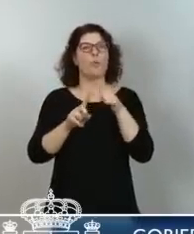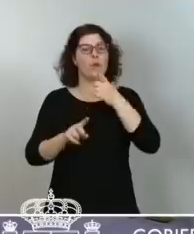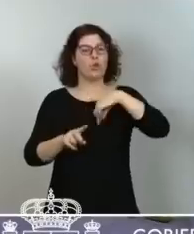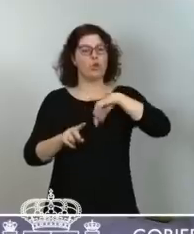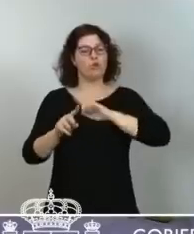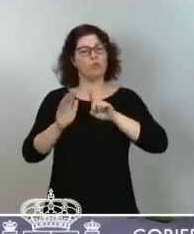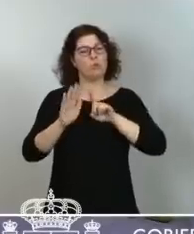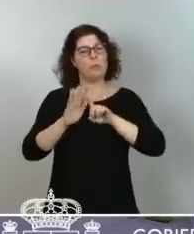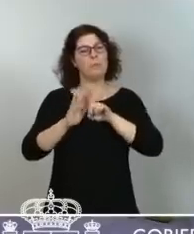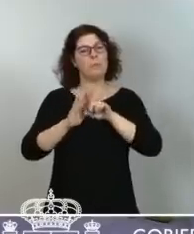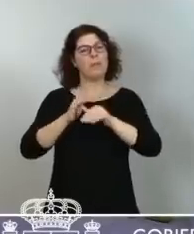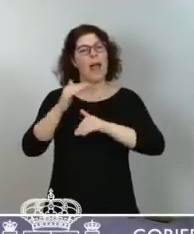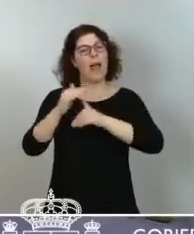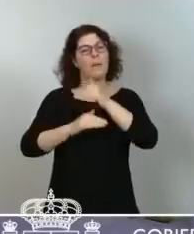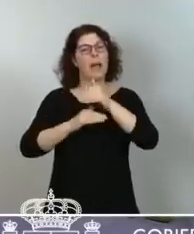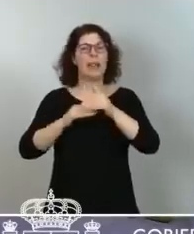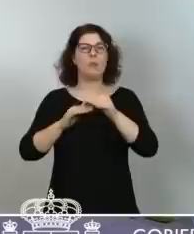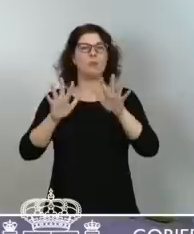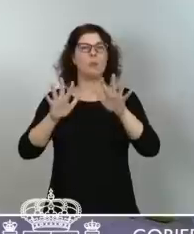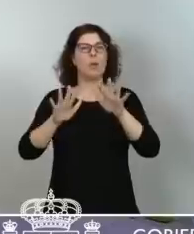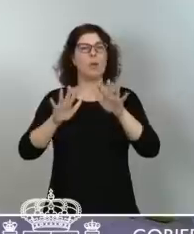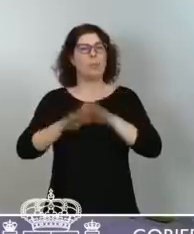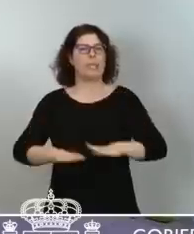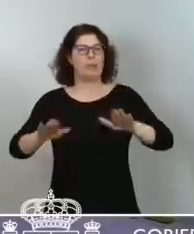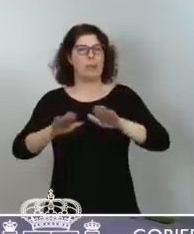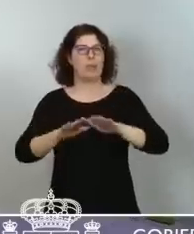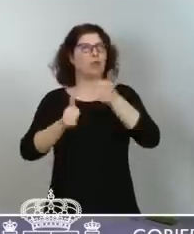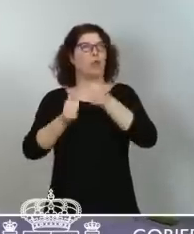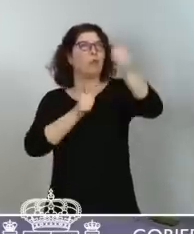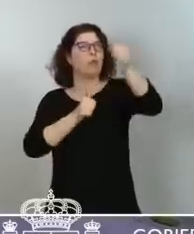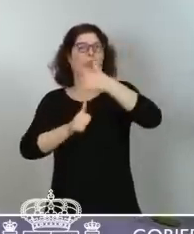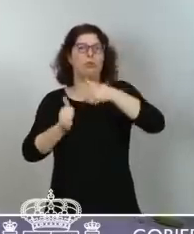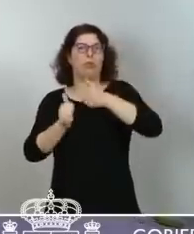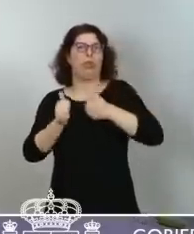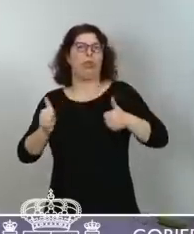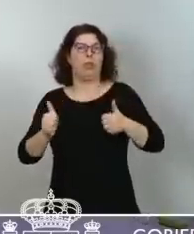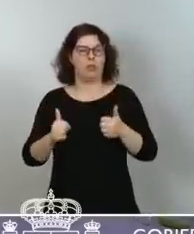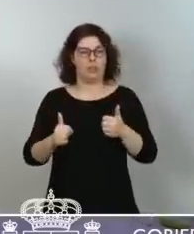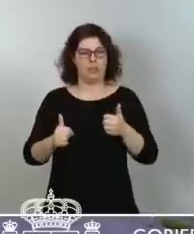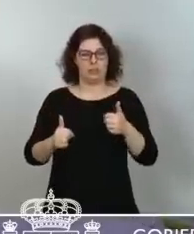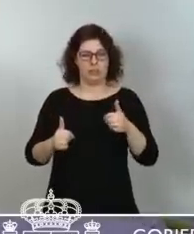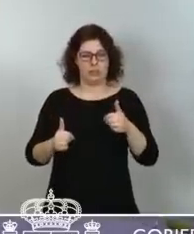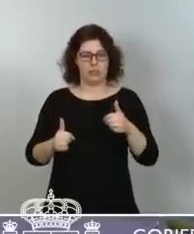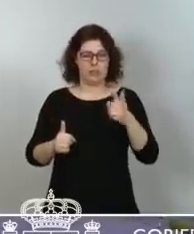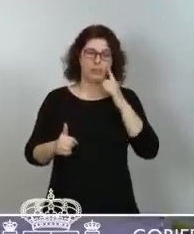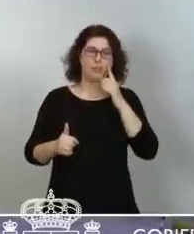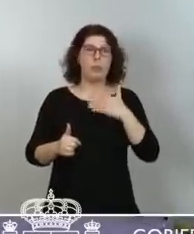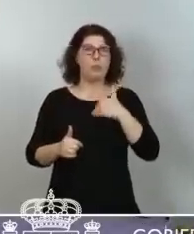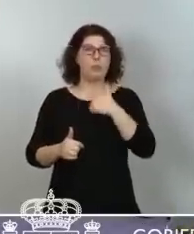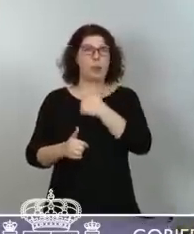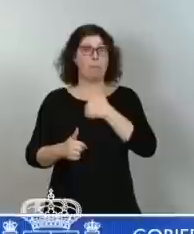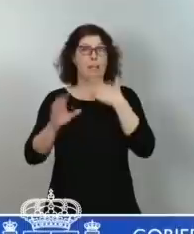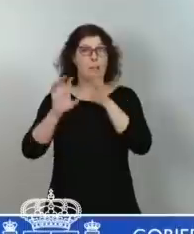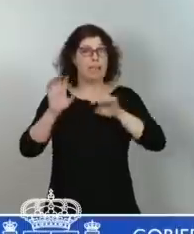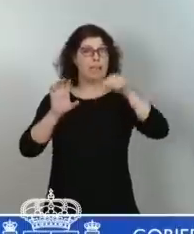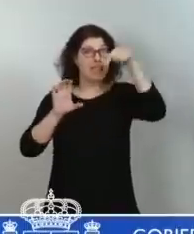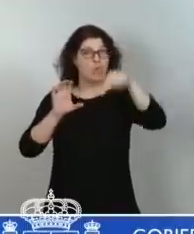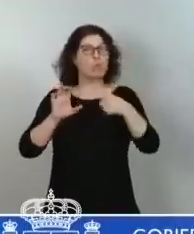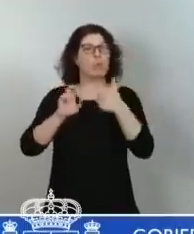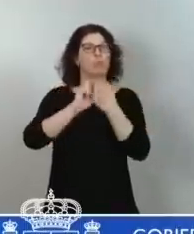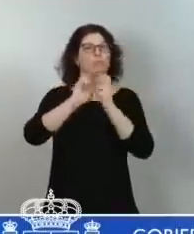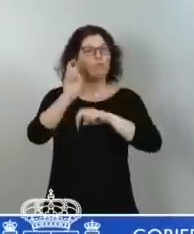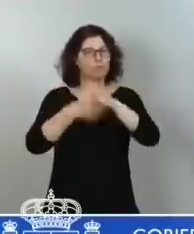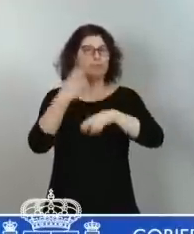distinta que otros Estados. Estos acuerdos europeos redefinen el papel del Sur y fundamentalmente para España representan una